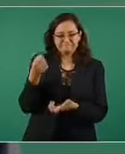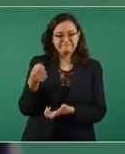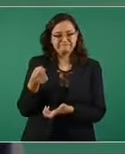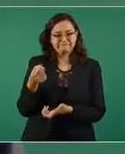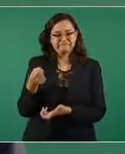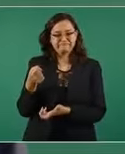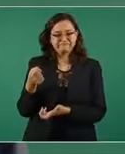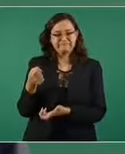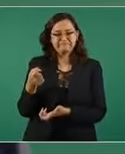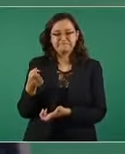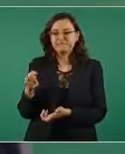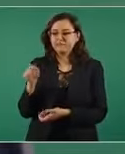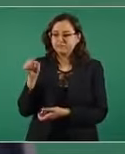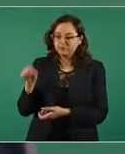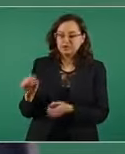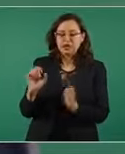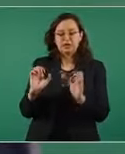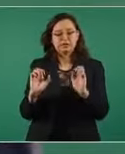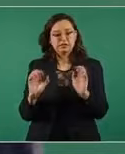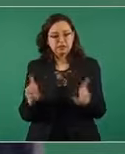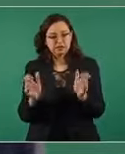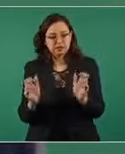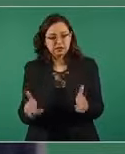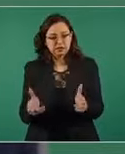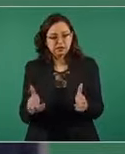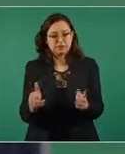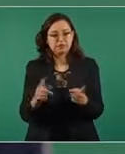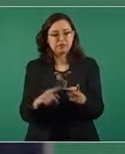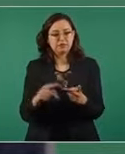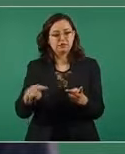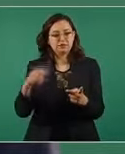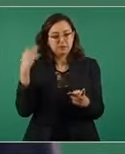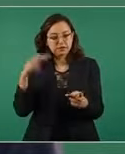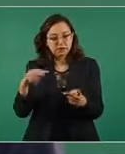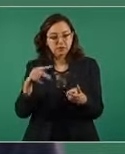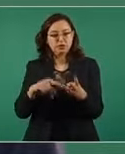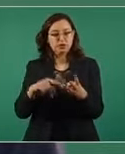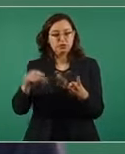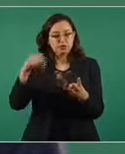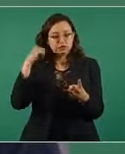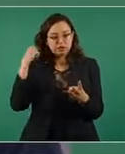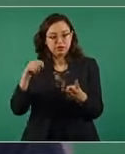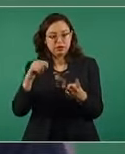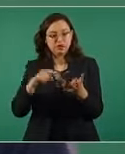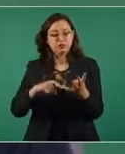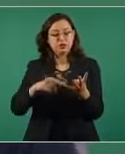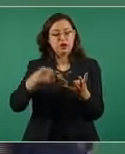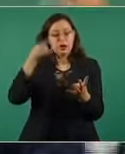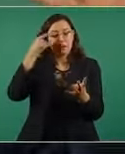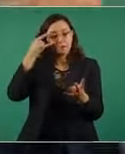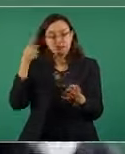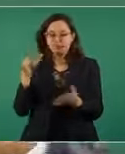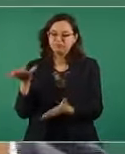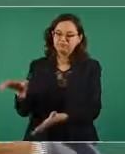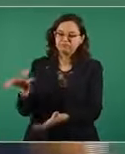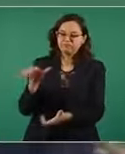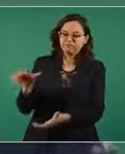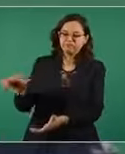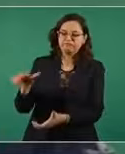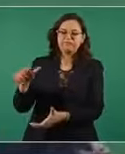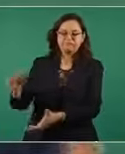a Chiapas, a Veracruz, a Tabasco, a Campeche. Y no se le devolvió